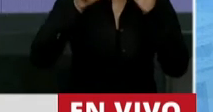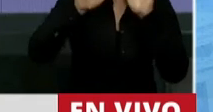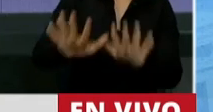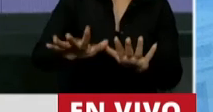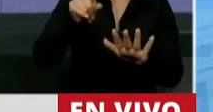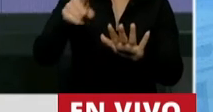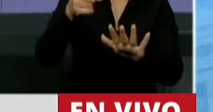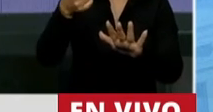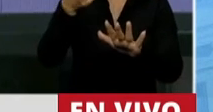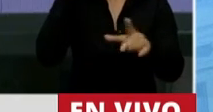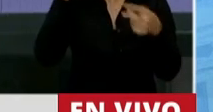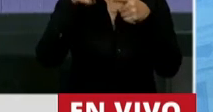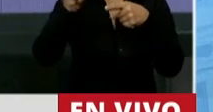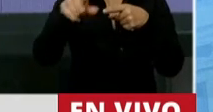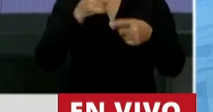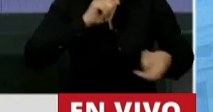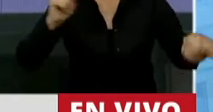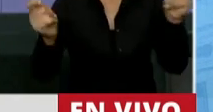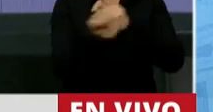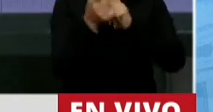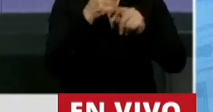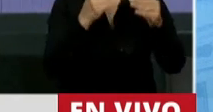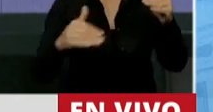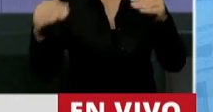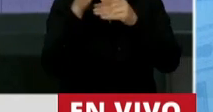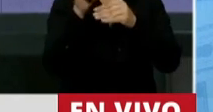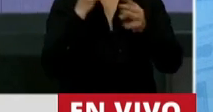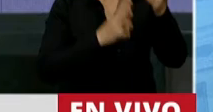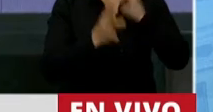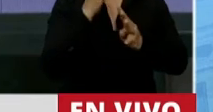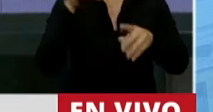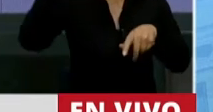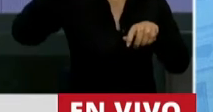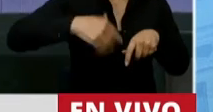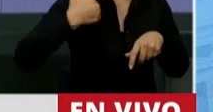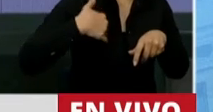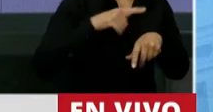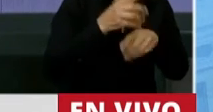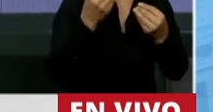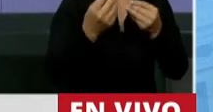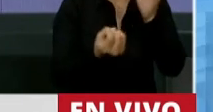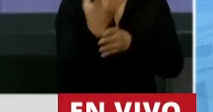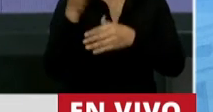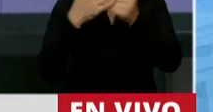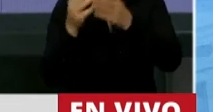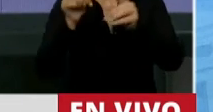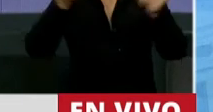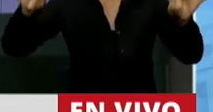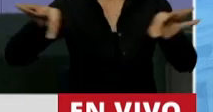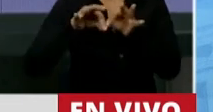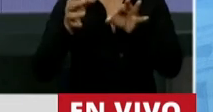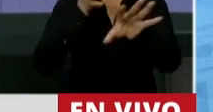de modificación de la categorización de los bosques nativos para generar loteos, obviamente